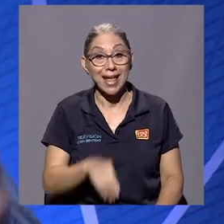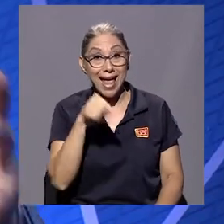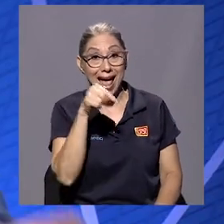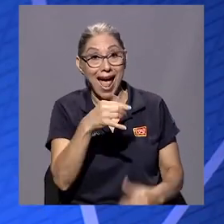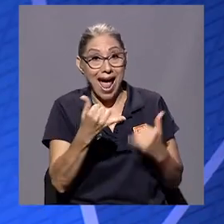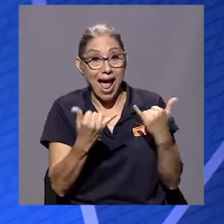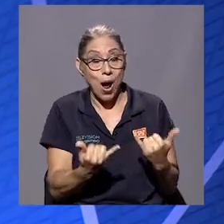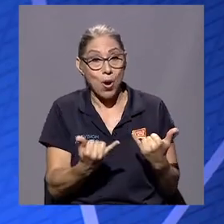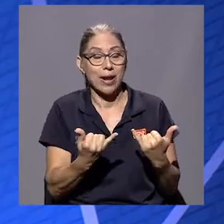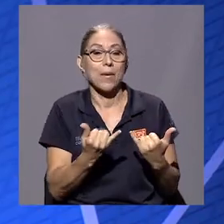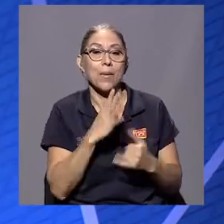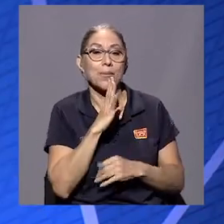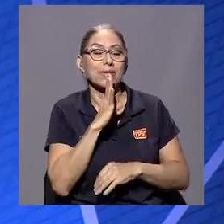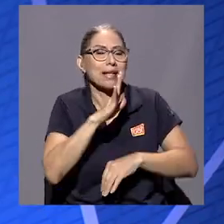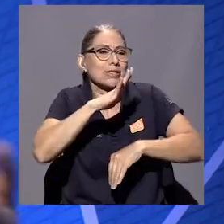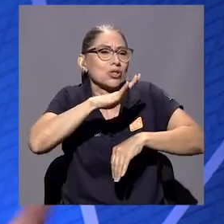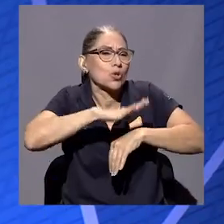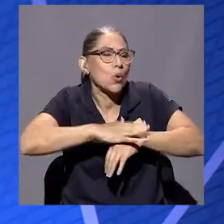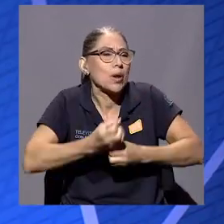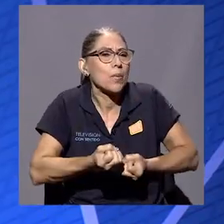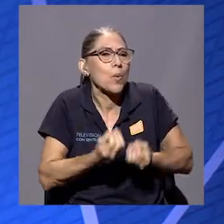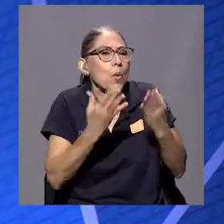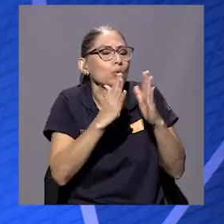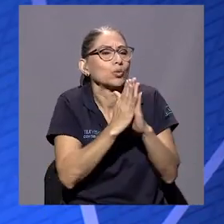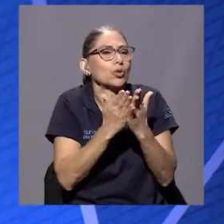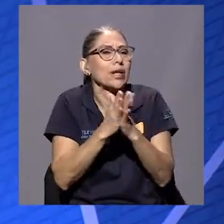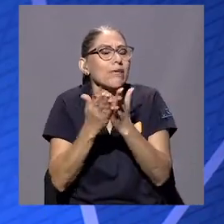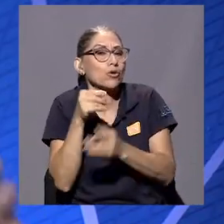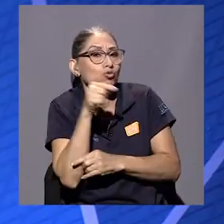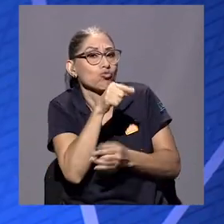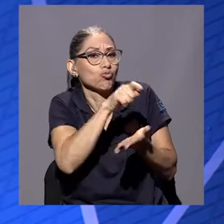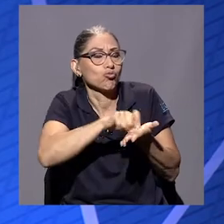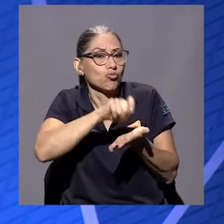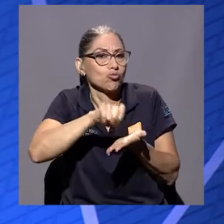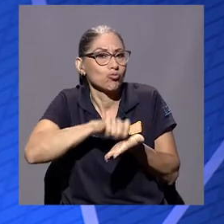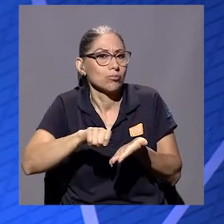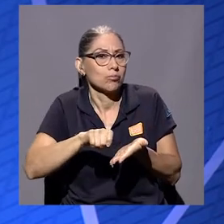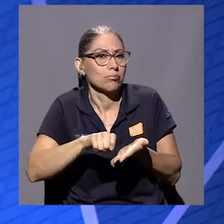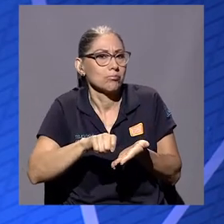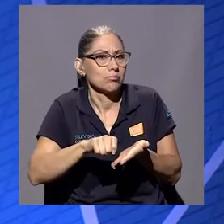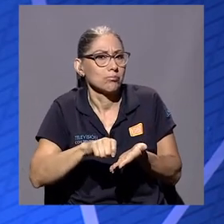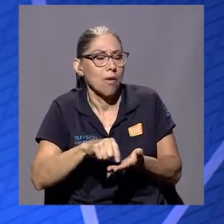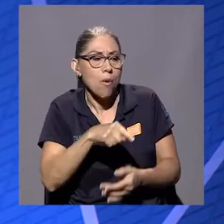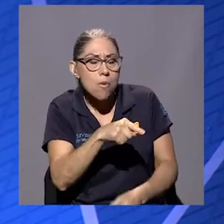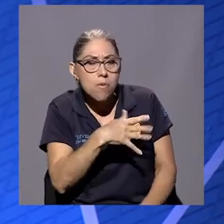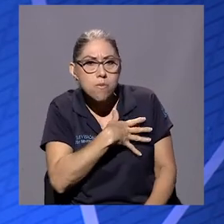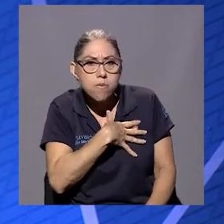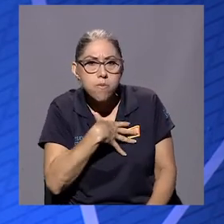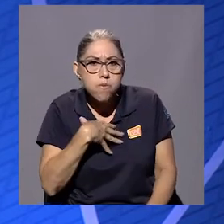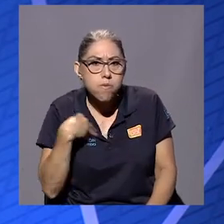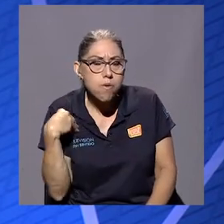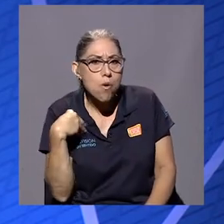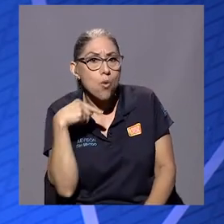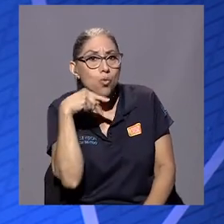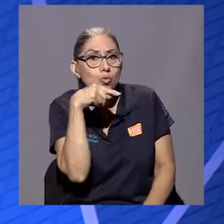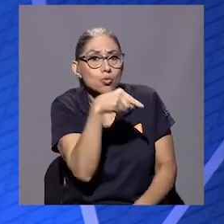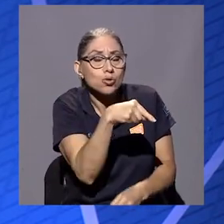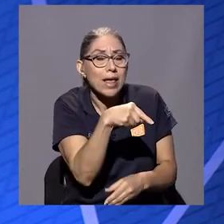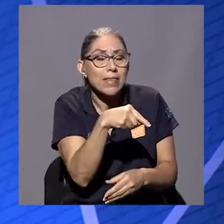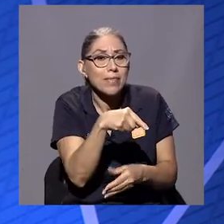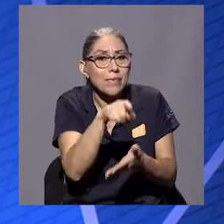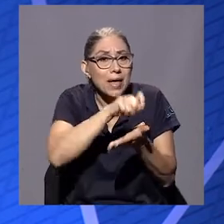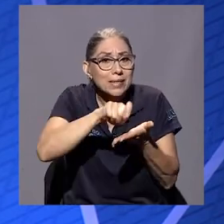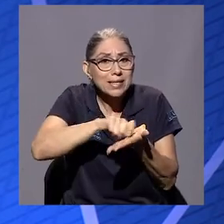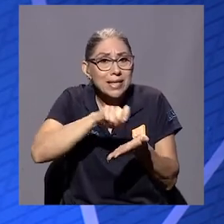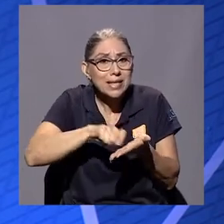En esto vamos a tener la oportunidad de conversar sobre una gran cantidad de textos que usted ha hecho. Sobre todo hay algo que me encanta, don Enrique, es cómo usted ha ingresado al